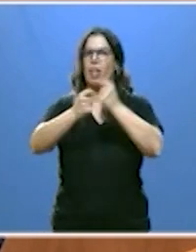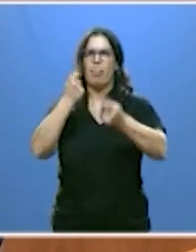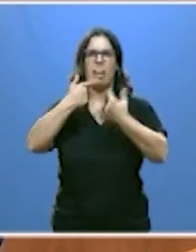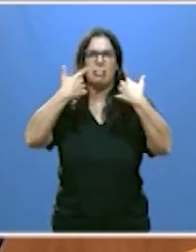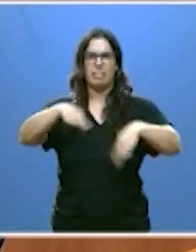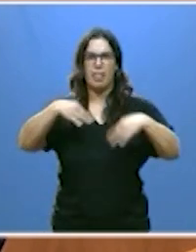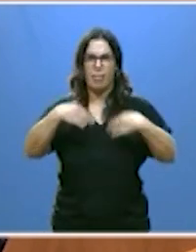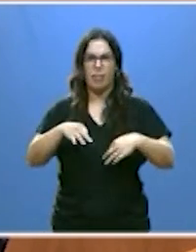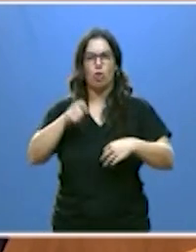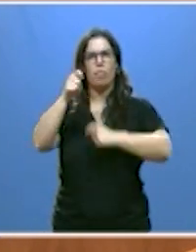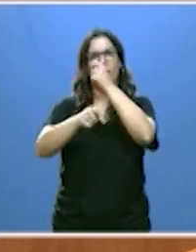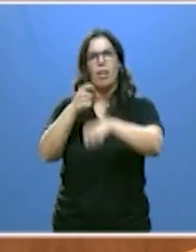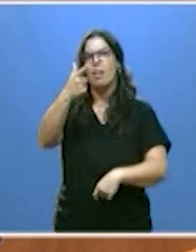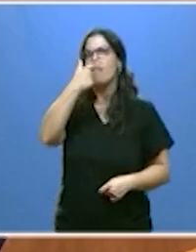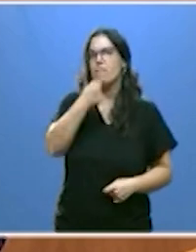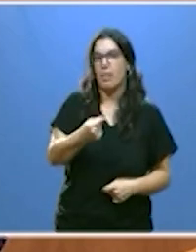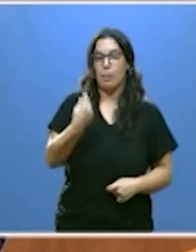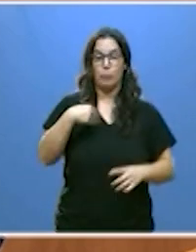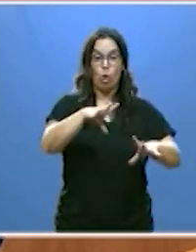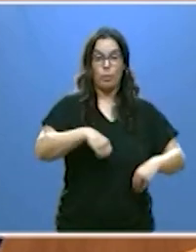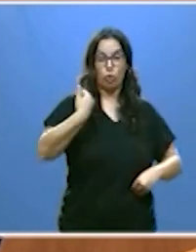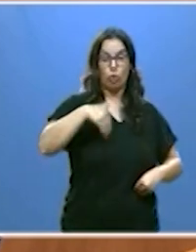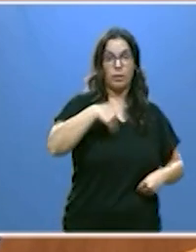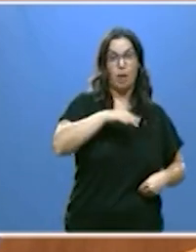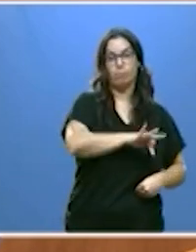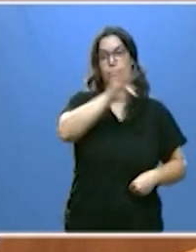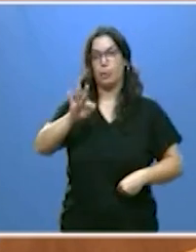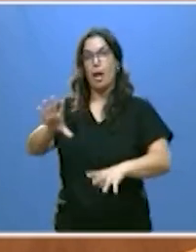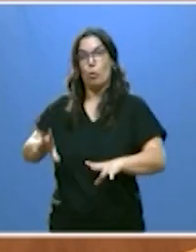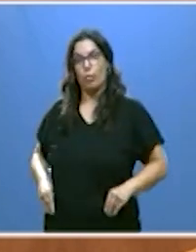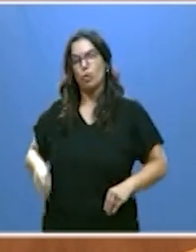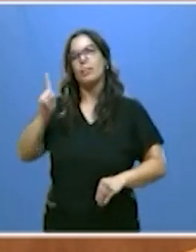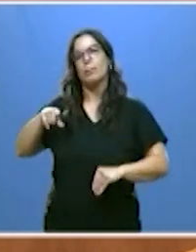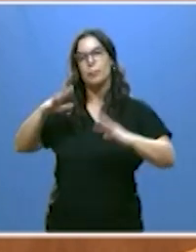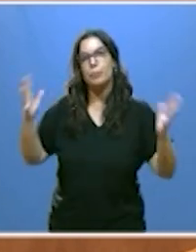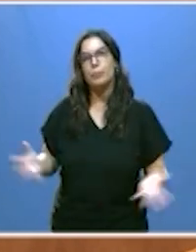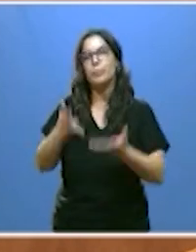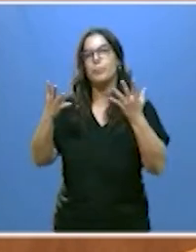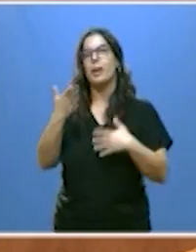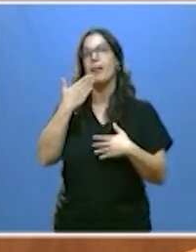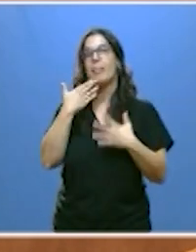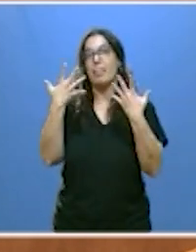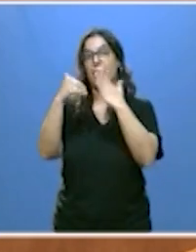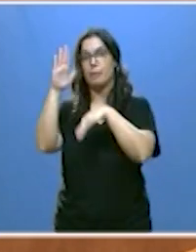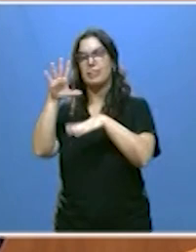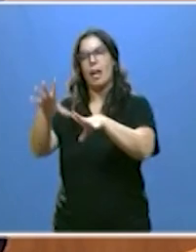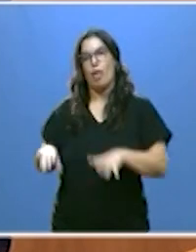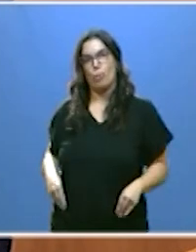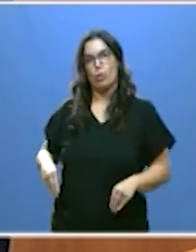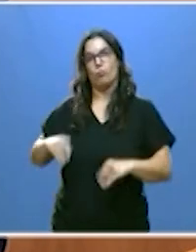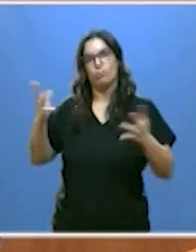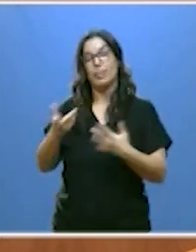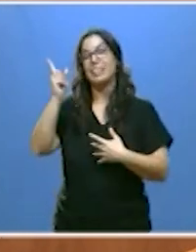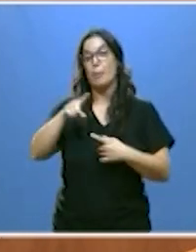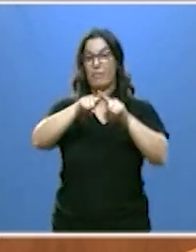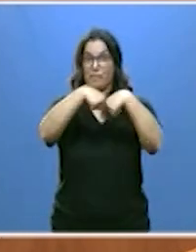el paso del acogimiento a la adopción a incentivar la adopción de menores con más de 10 años y a dar más formación a